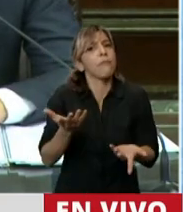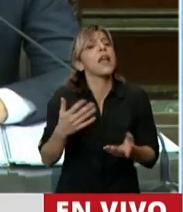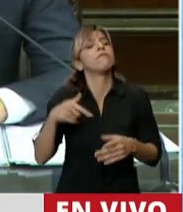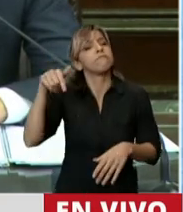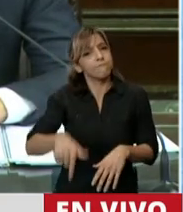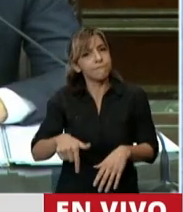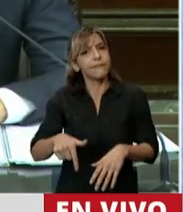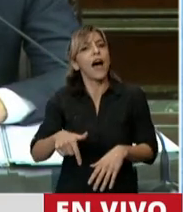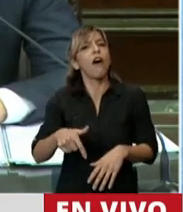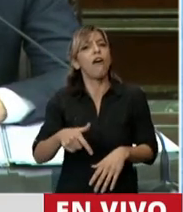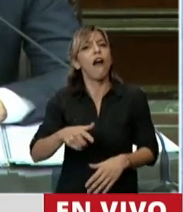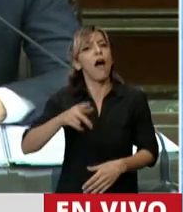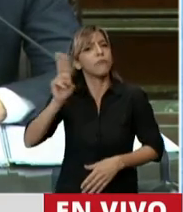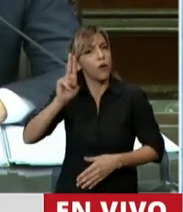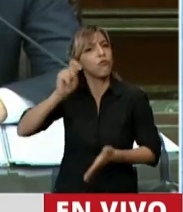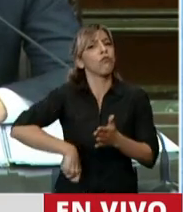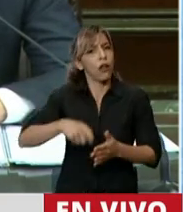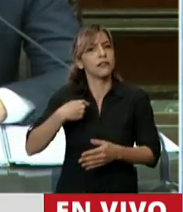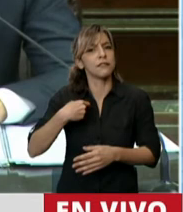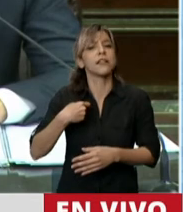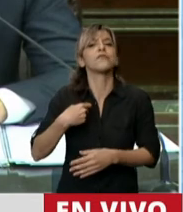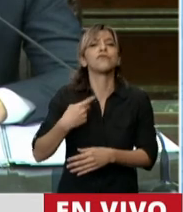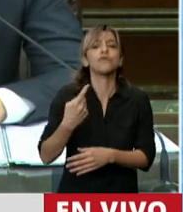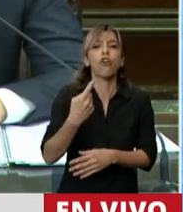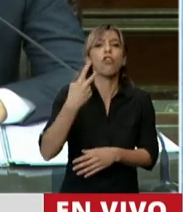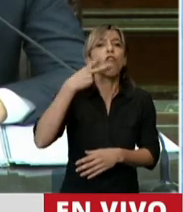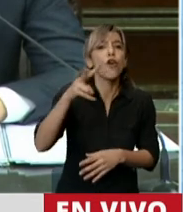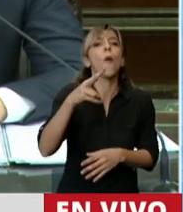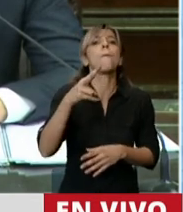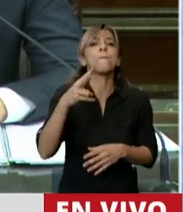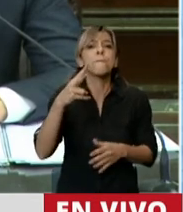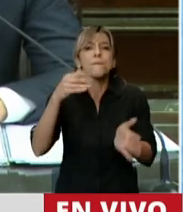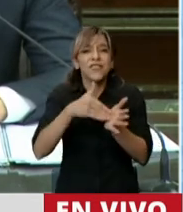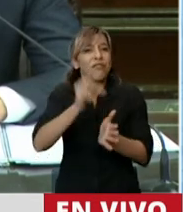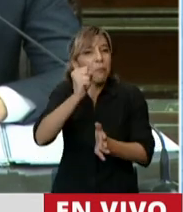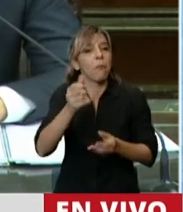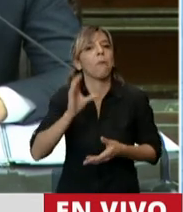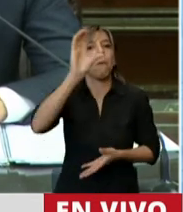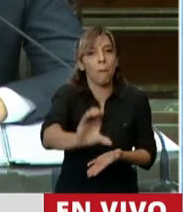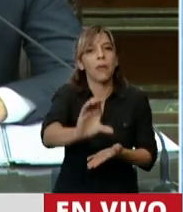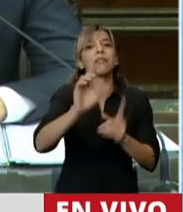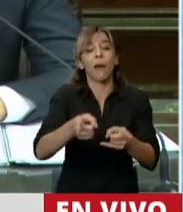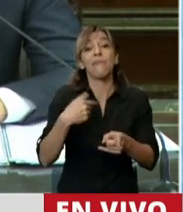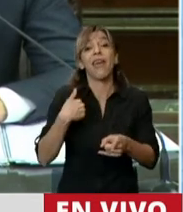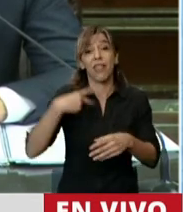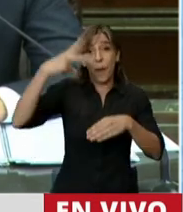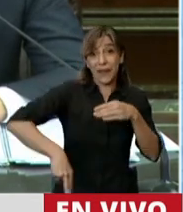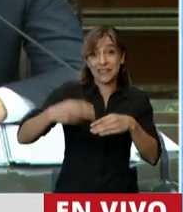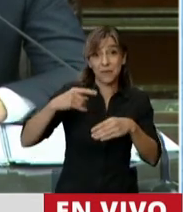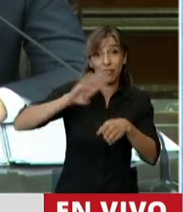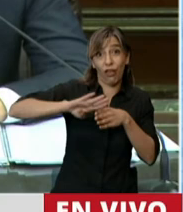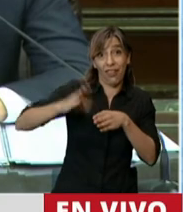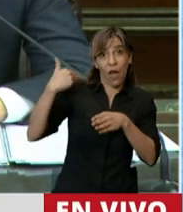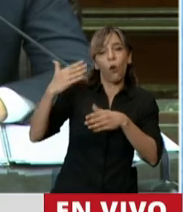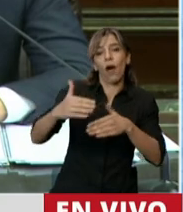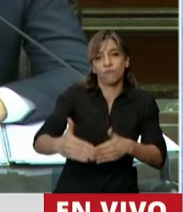pesos acaba de autorizar en un nuevo préstamo para el Gobierno Provincial, y le ha prorrogado todos los plazos de los vencimientos de la deuda anterior. Así